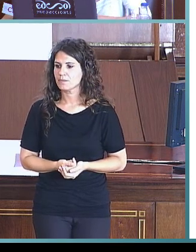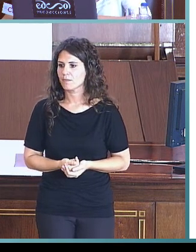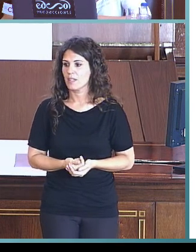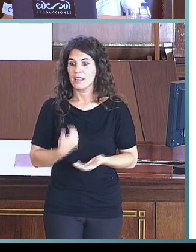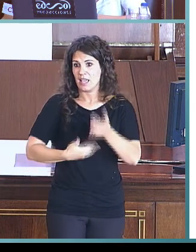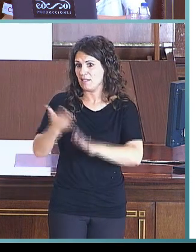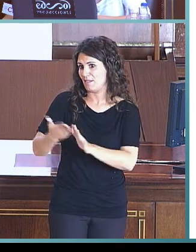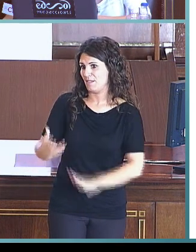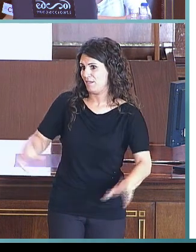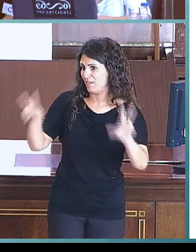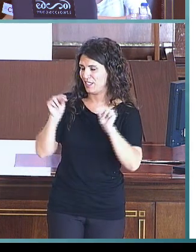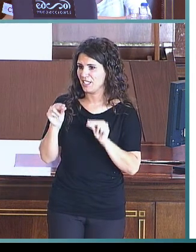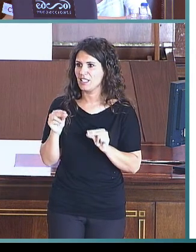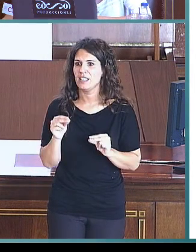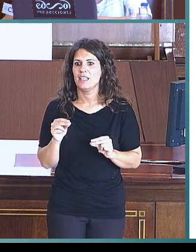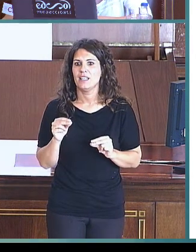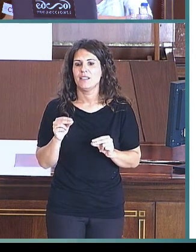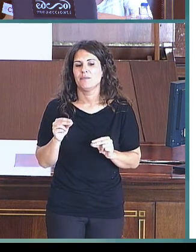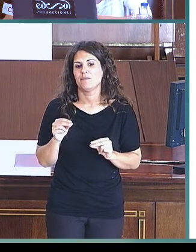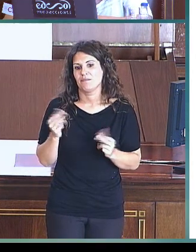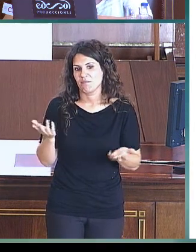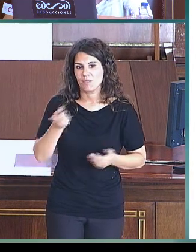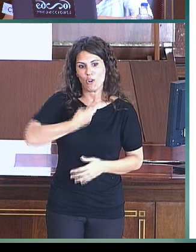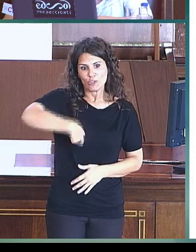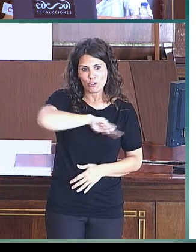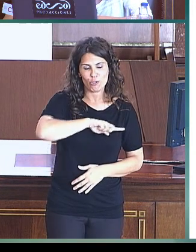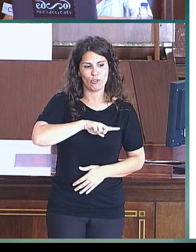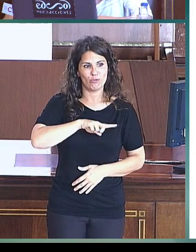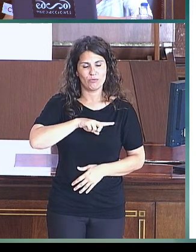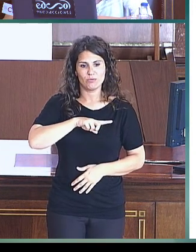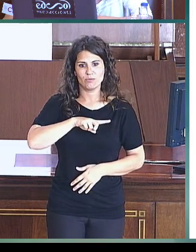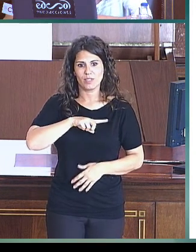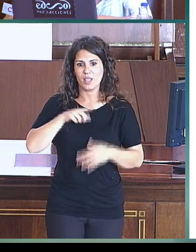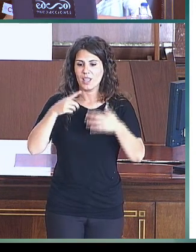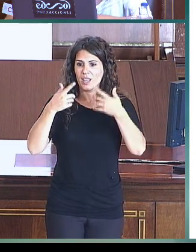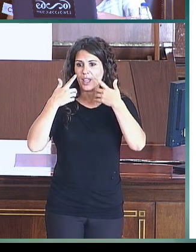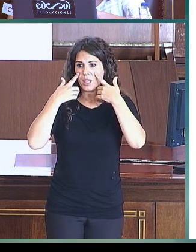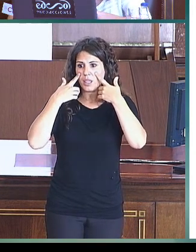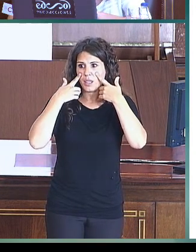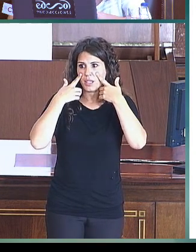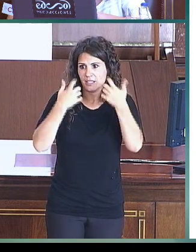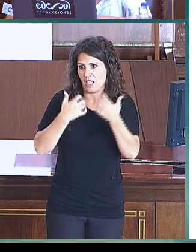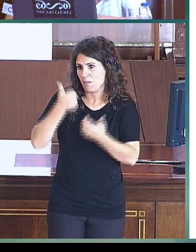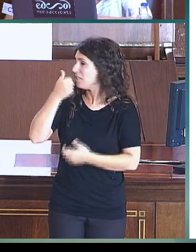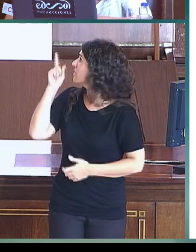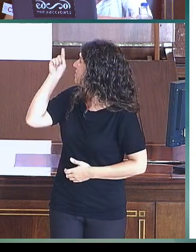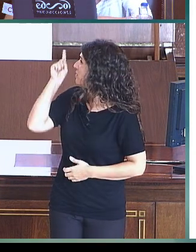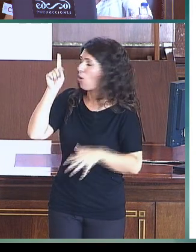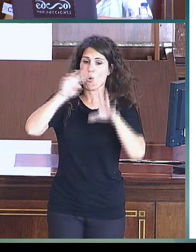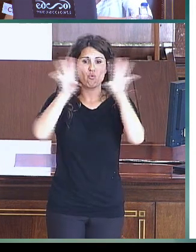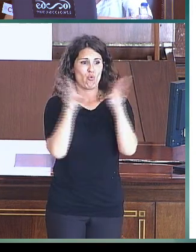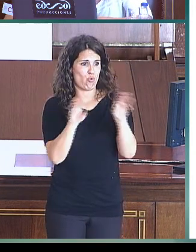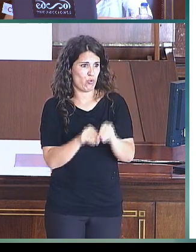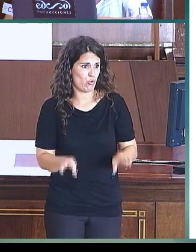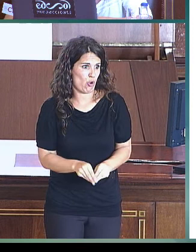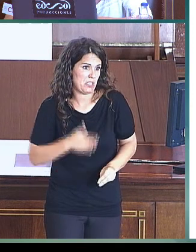ya para terminar, entonces, nosotros hemos destacado estas conclusiones, nos encantaría saber qué